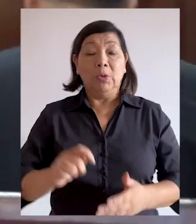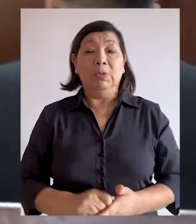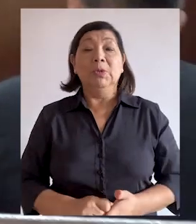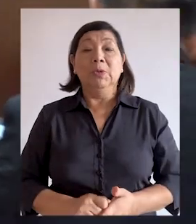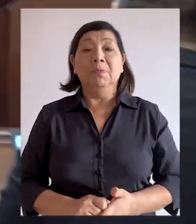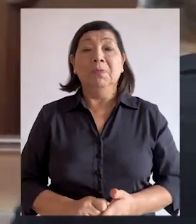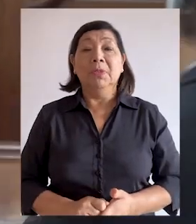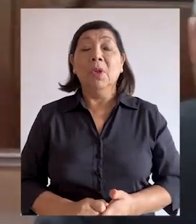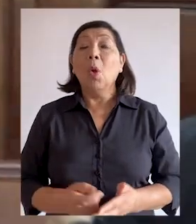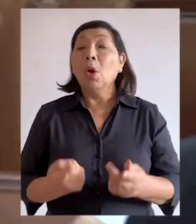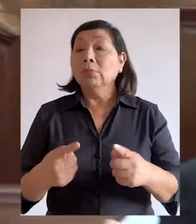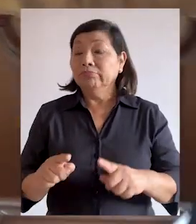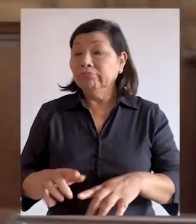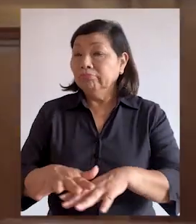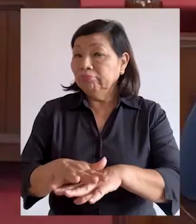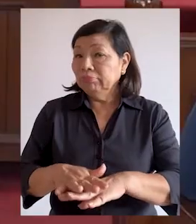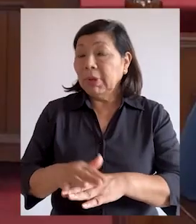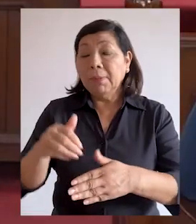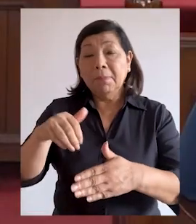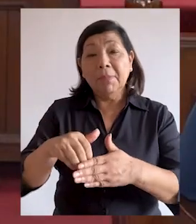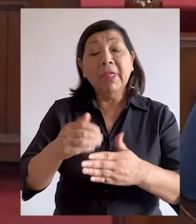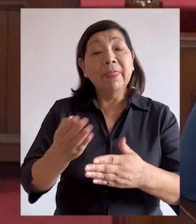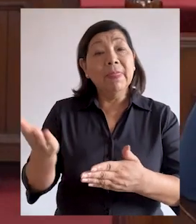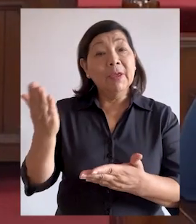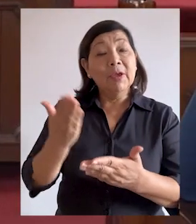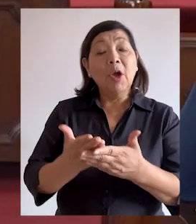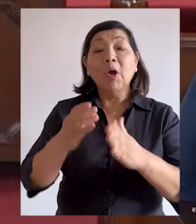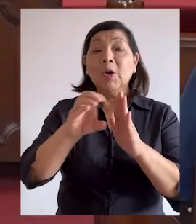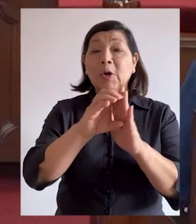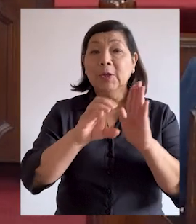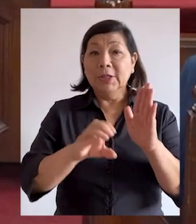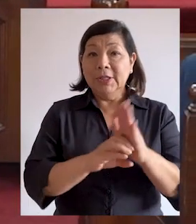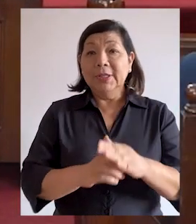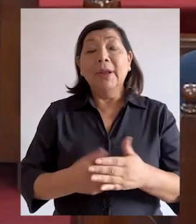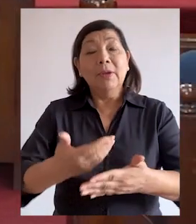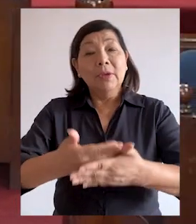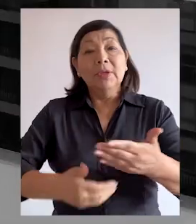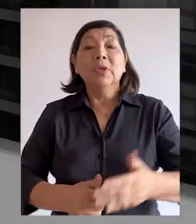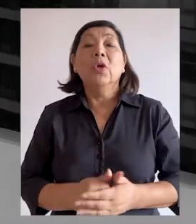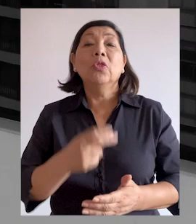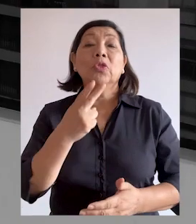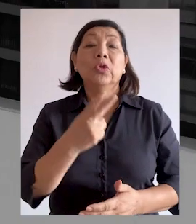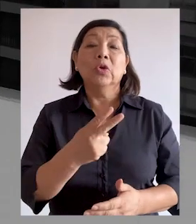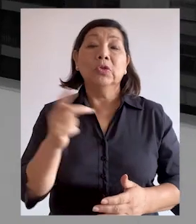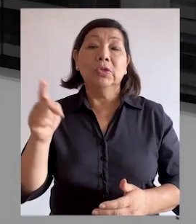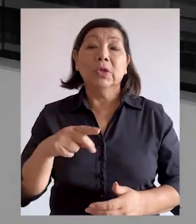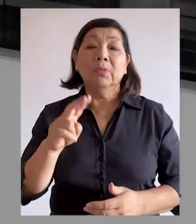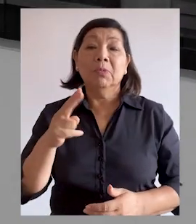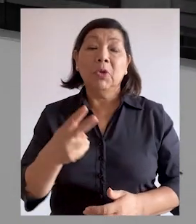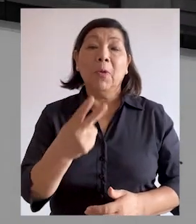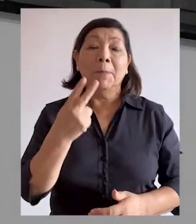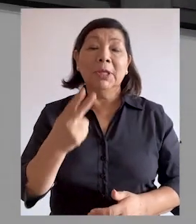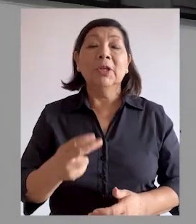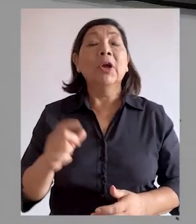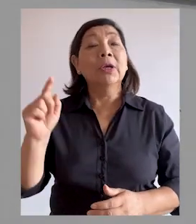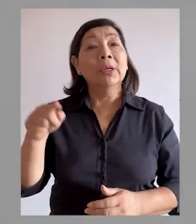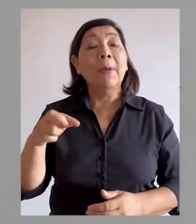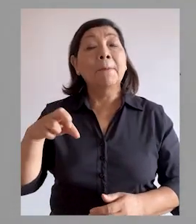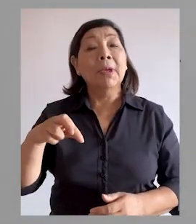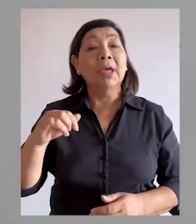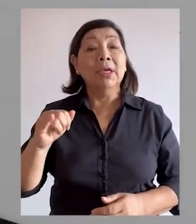corpus. Durante el acto procesal quedó al voto la demanda de inconstitucionalidad del expediente 2-2022